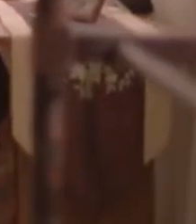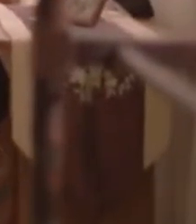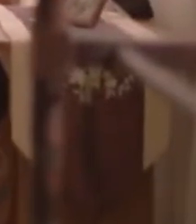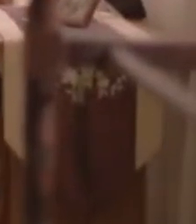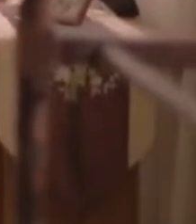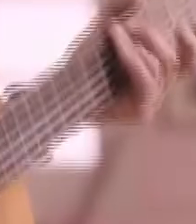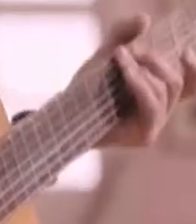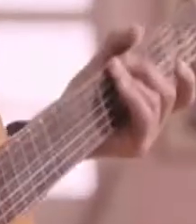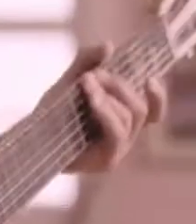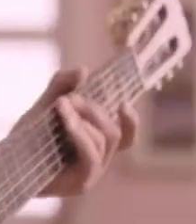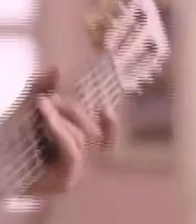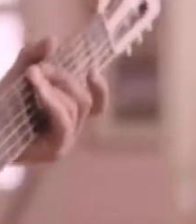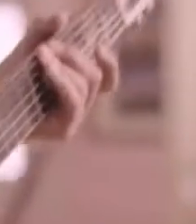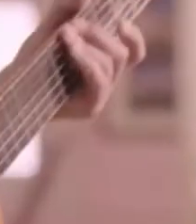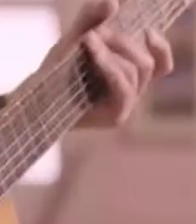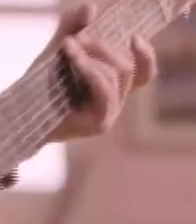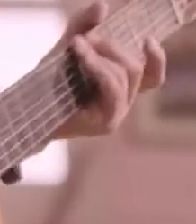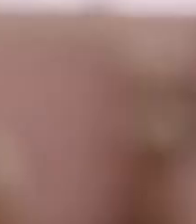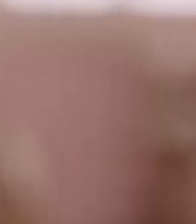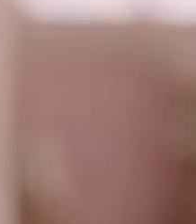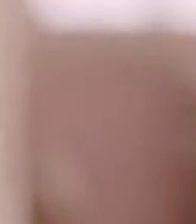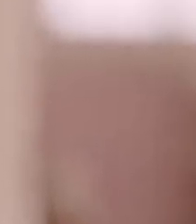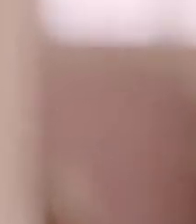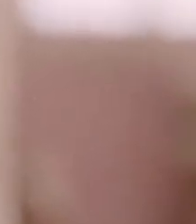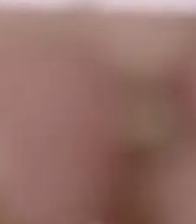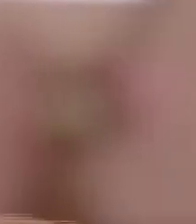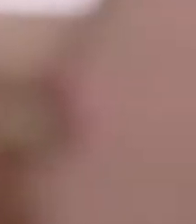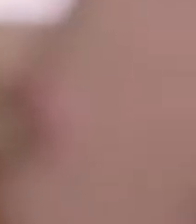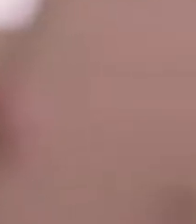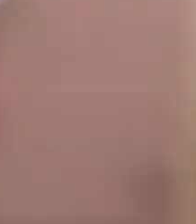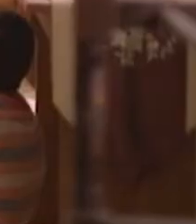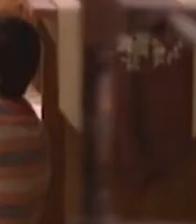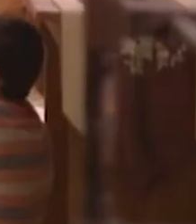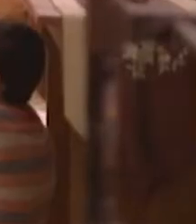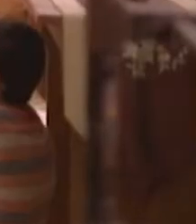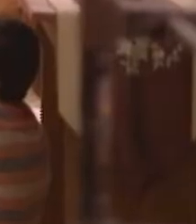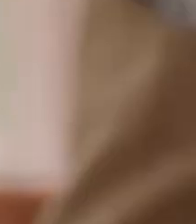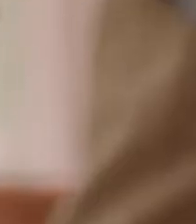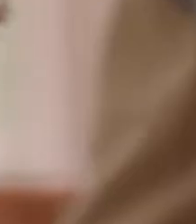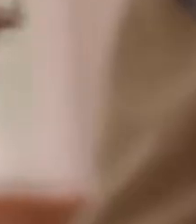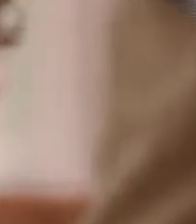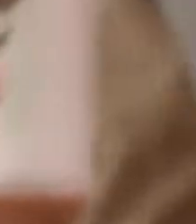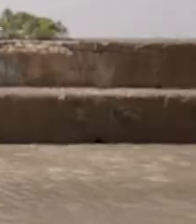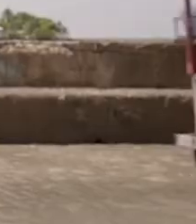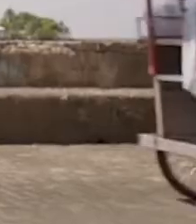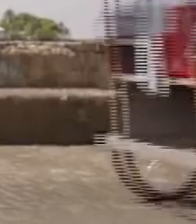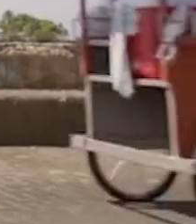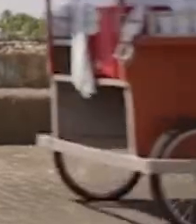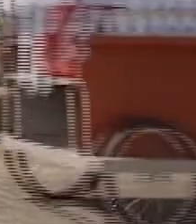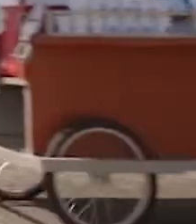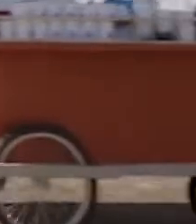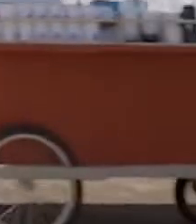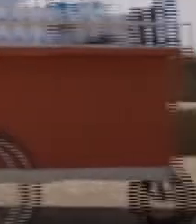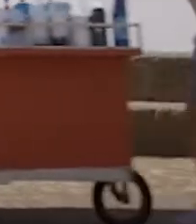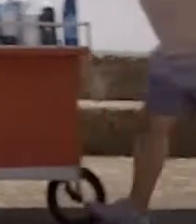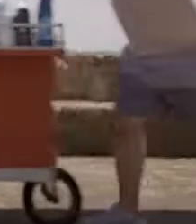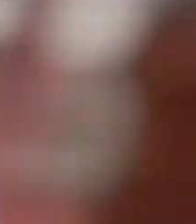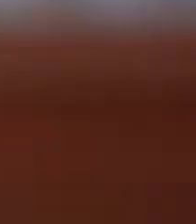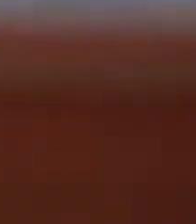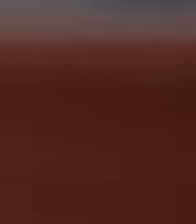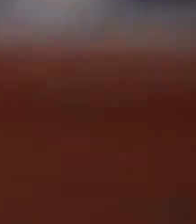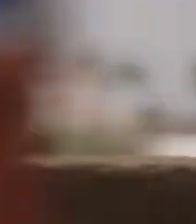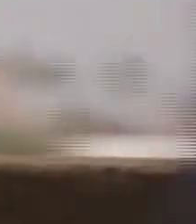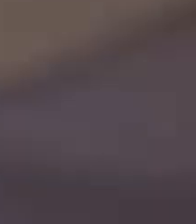corazones, y en una vez te beso mi amor, te di. Los hijos del pueblo,